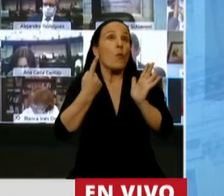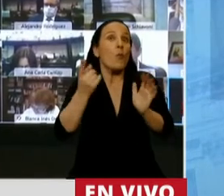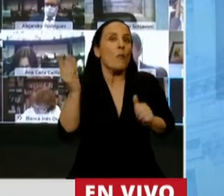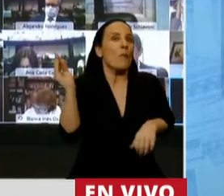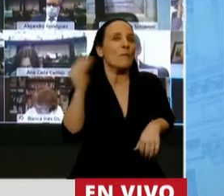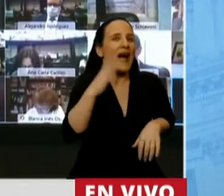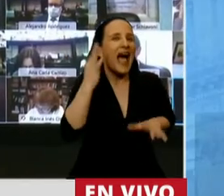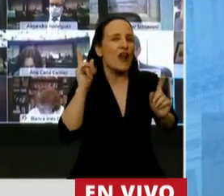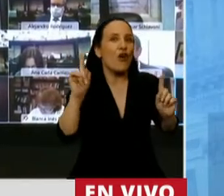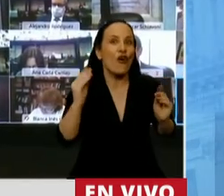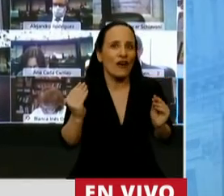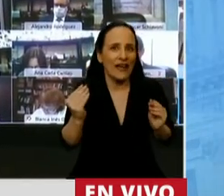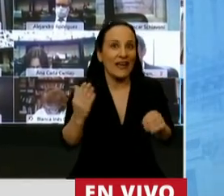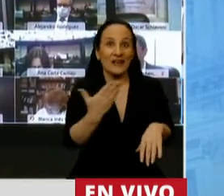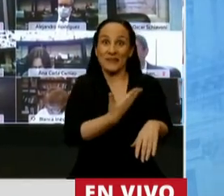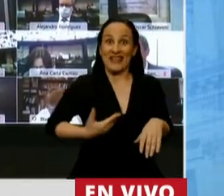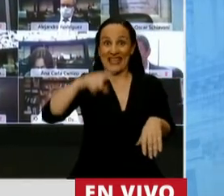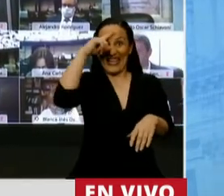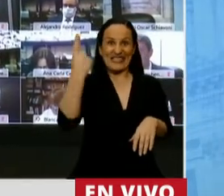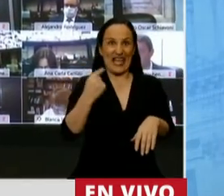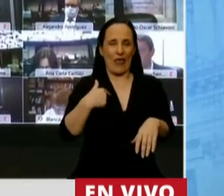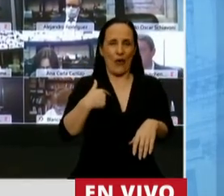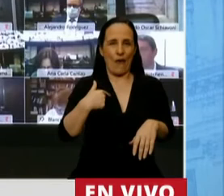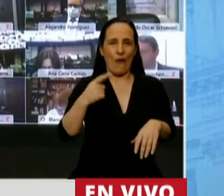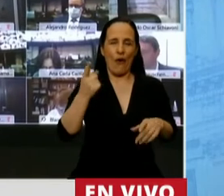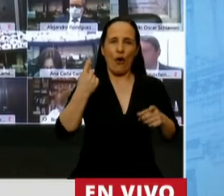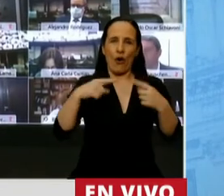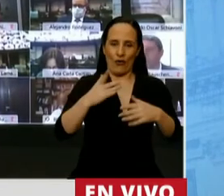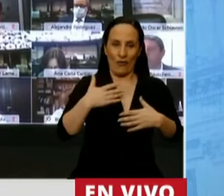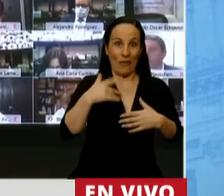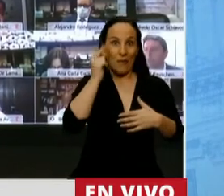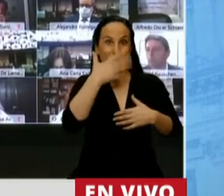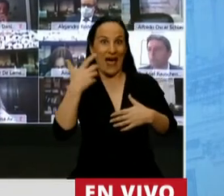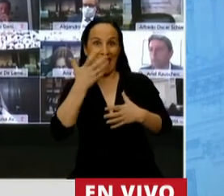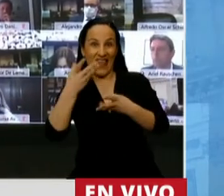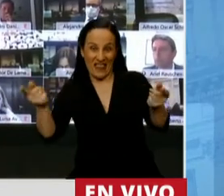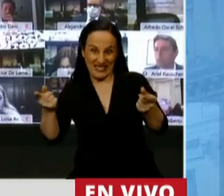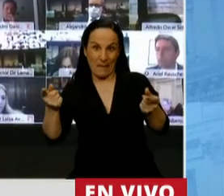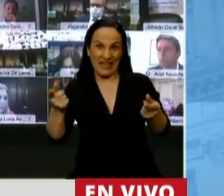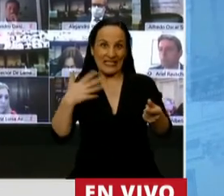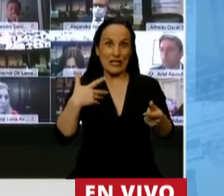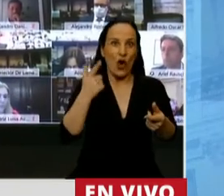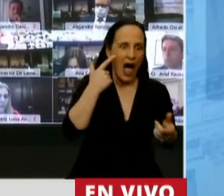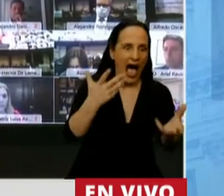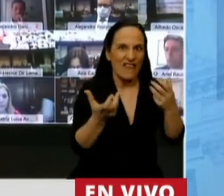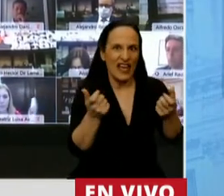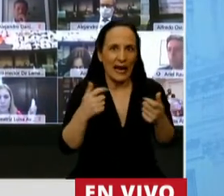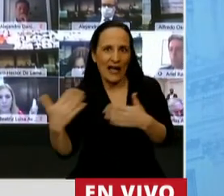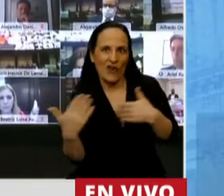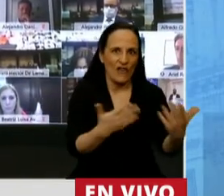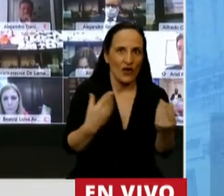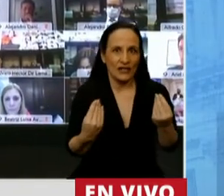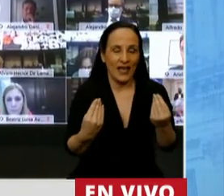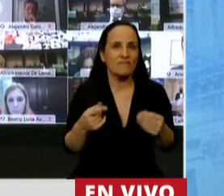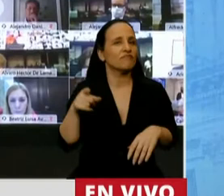Fue la primera vez que el Estado Nacional dejó de verme como un botín de guerra, como hija de desaparecido que soy. Fue la primera vez que me